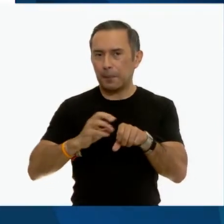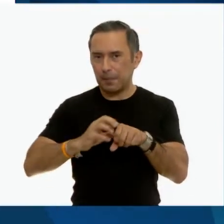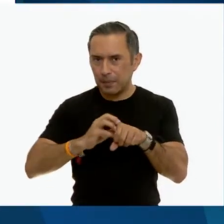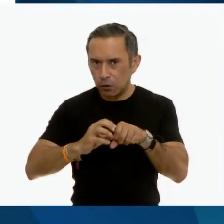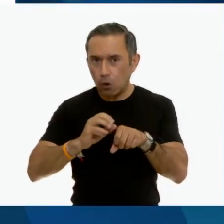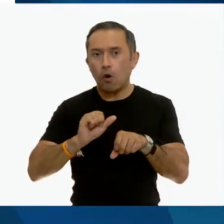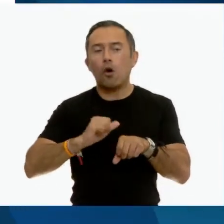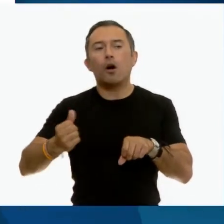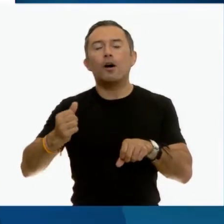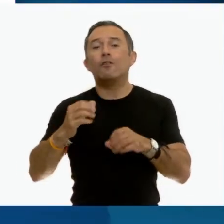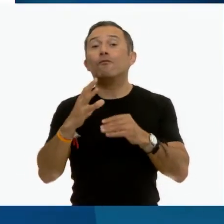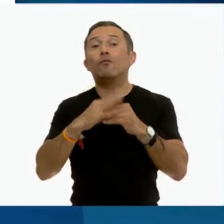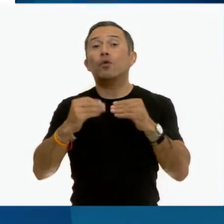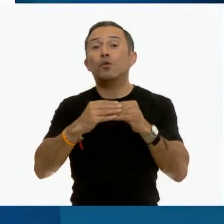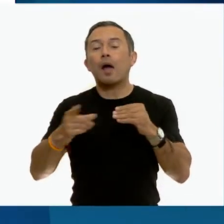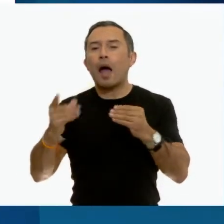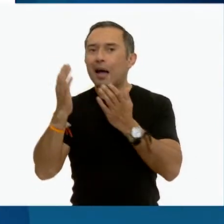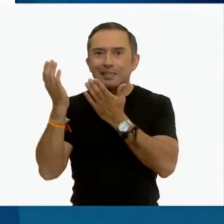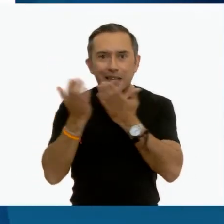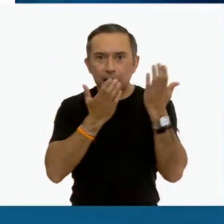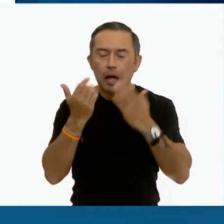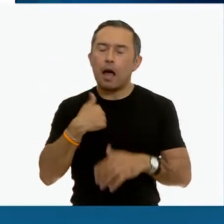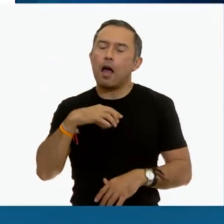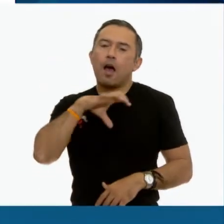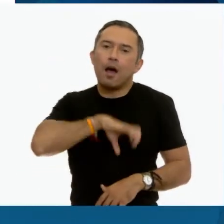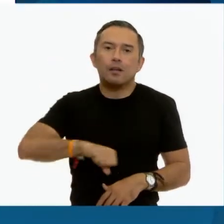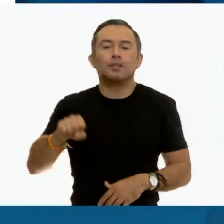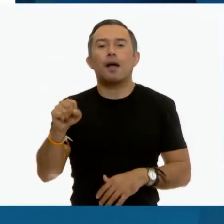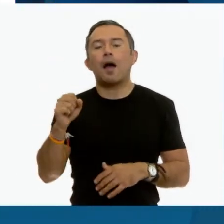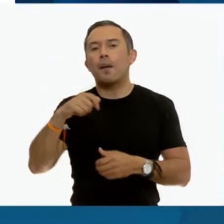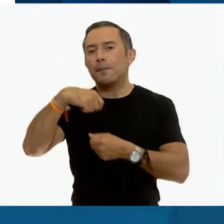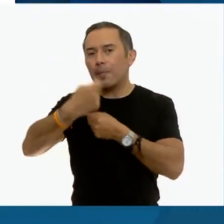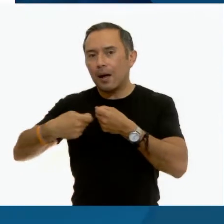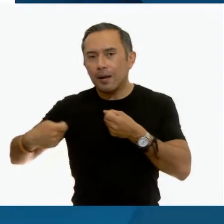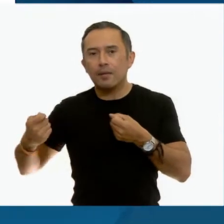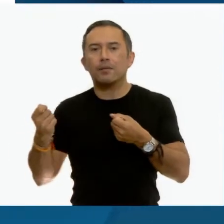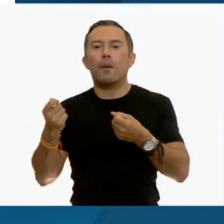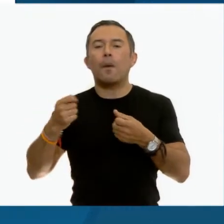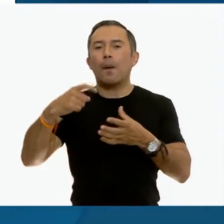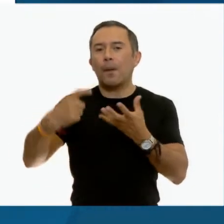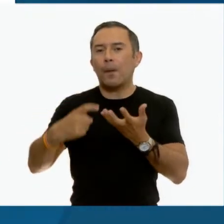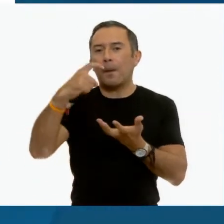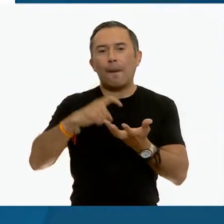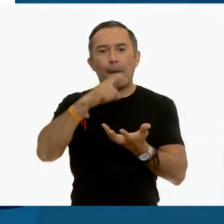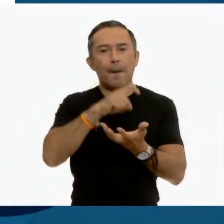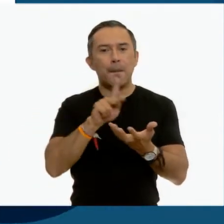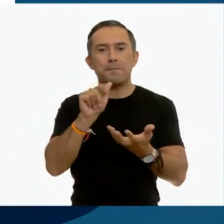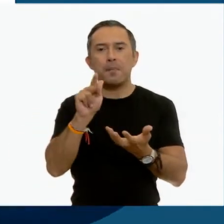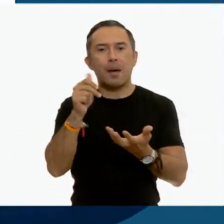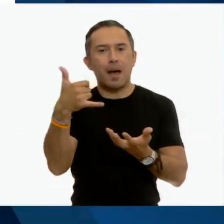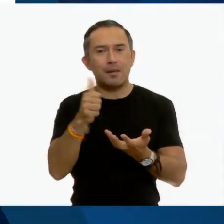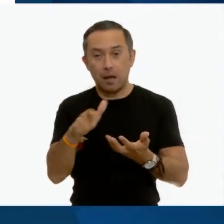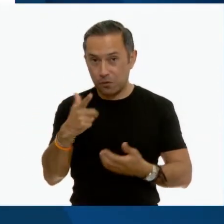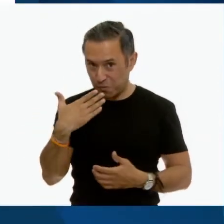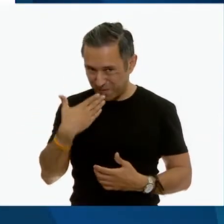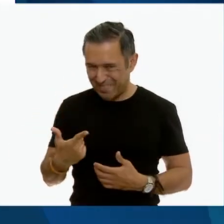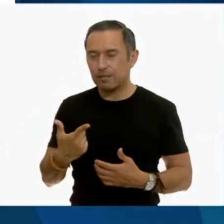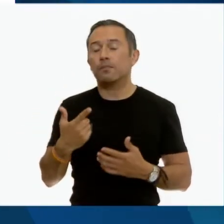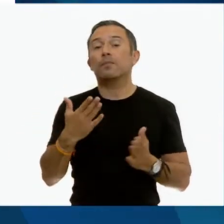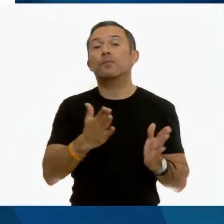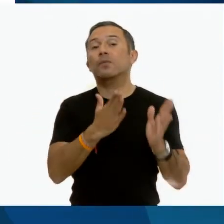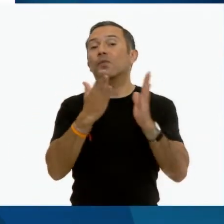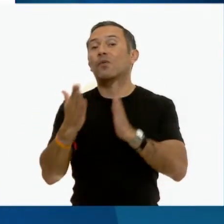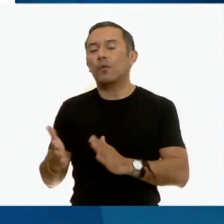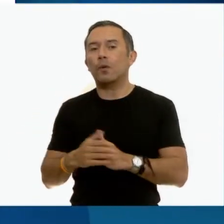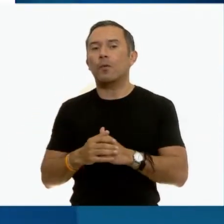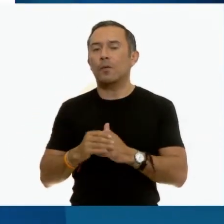frutas está la sandía, que me encanta, la banana, la papaya. Perfecto. Ahora vamos con las leguminosas y los alimentos